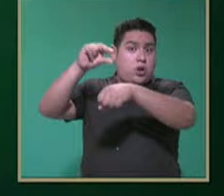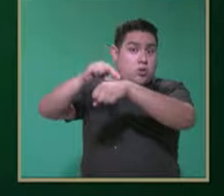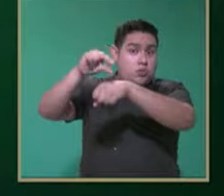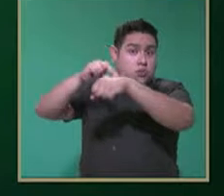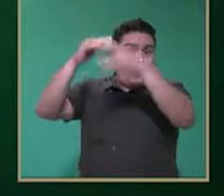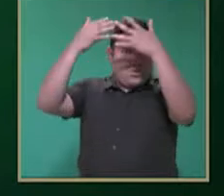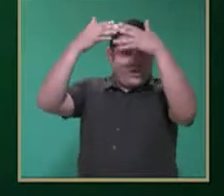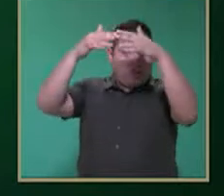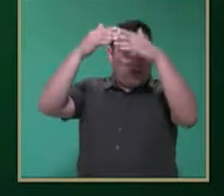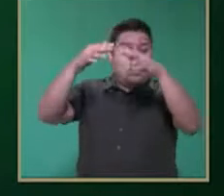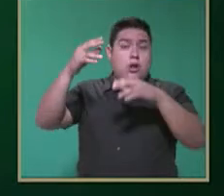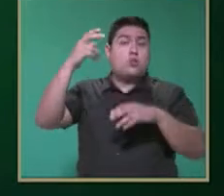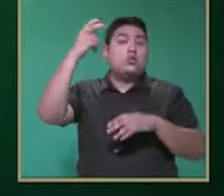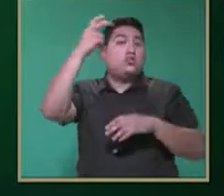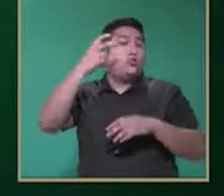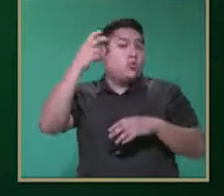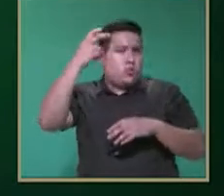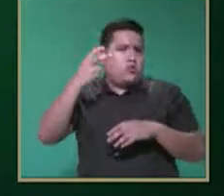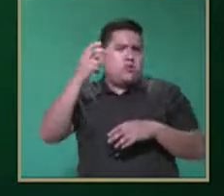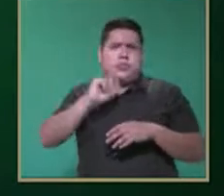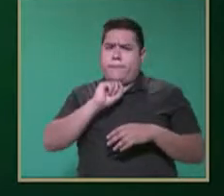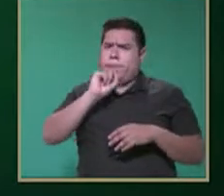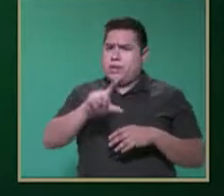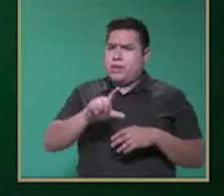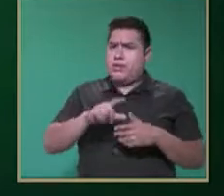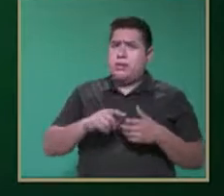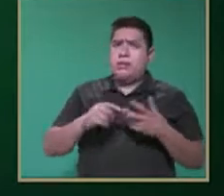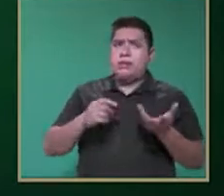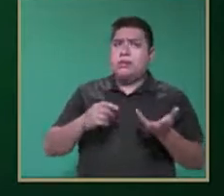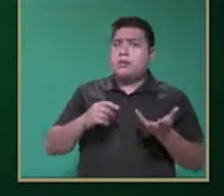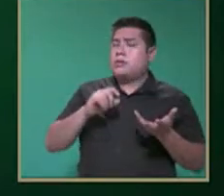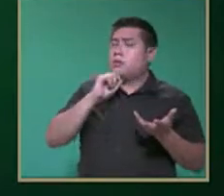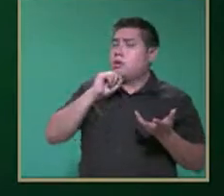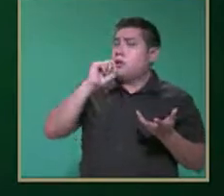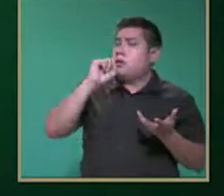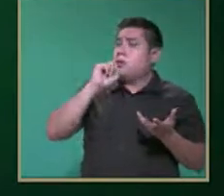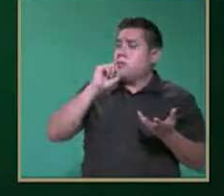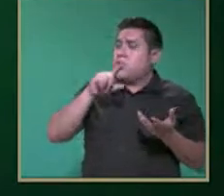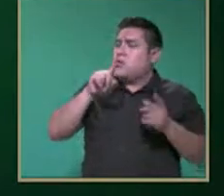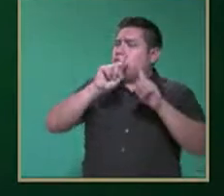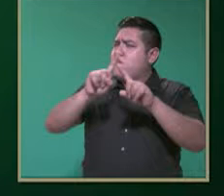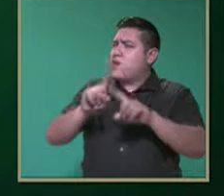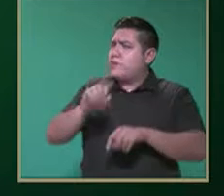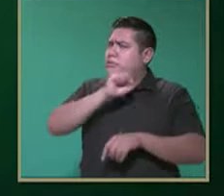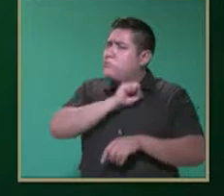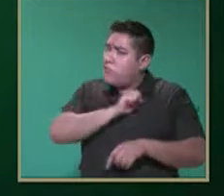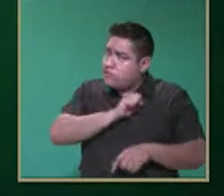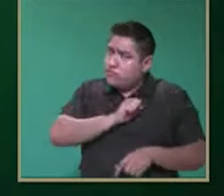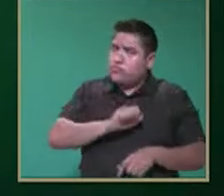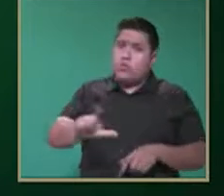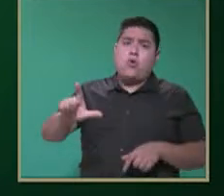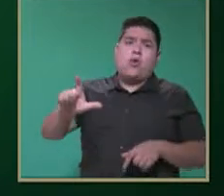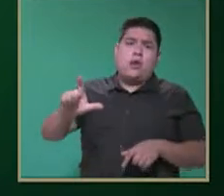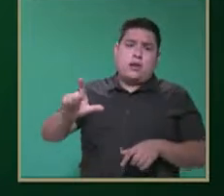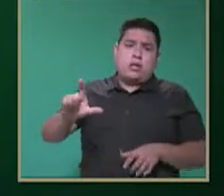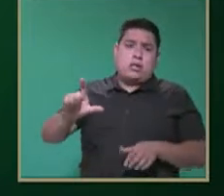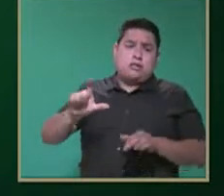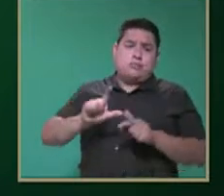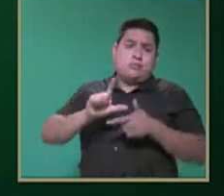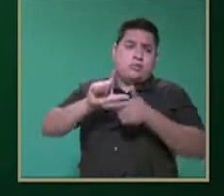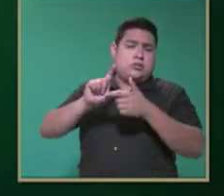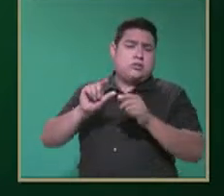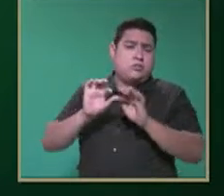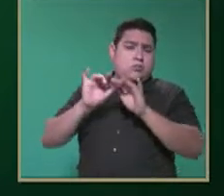el psicólogo, inicialmente con las personas especialistas en las